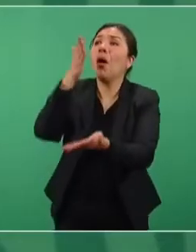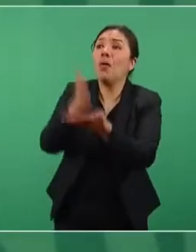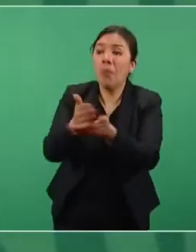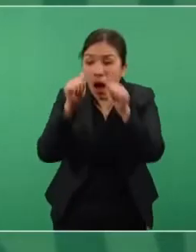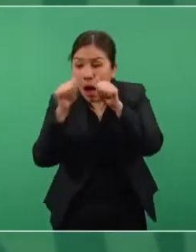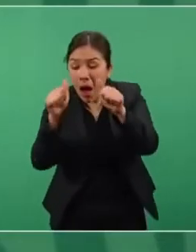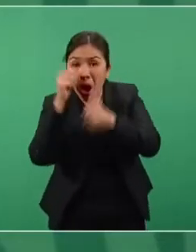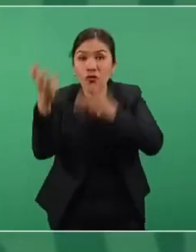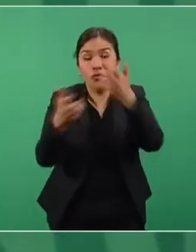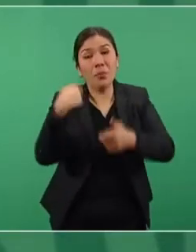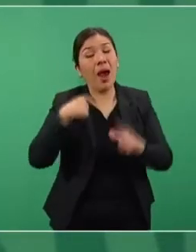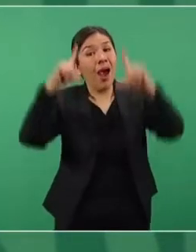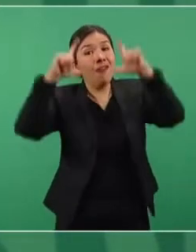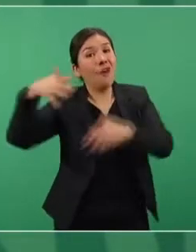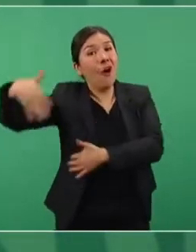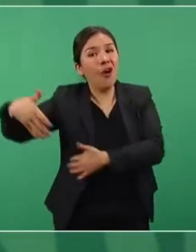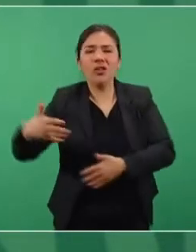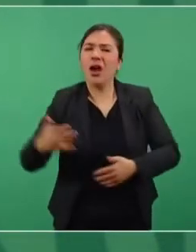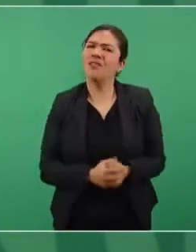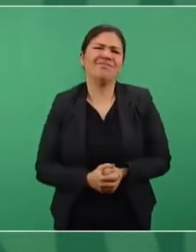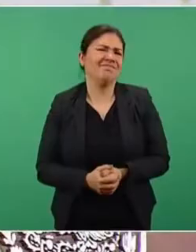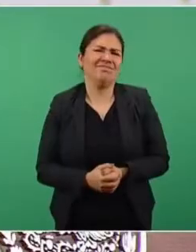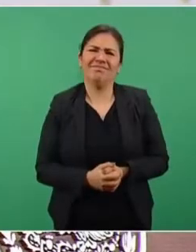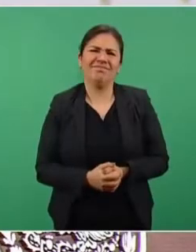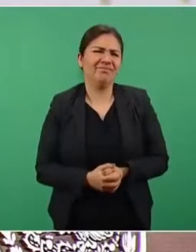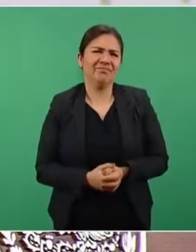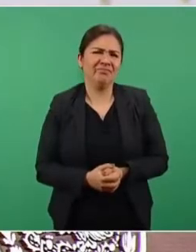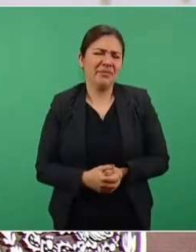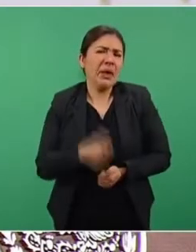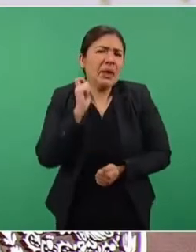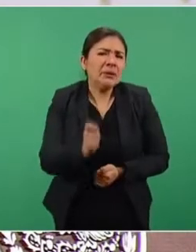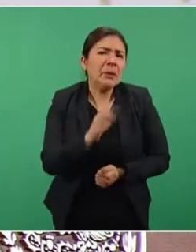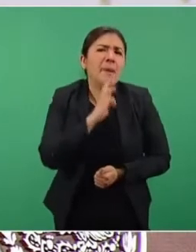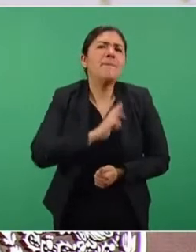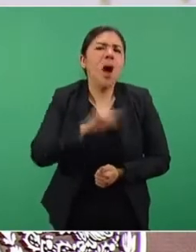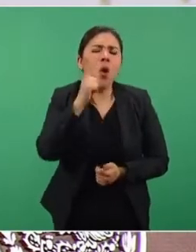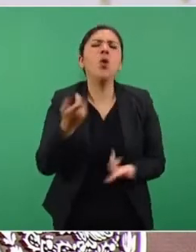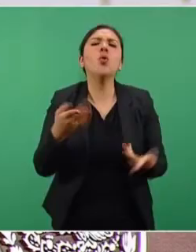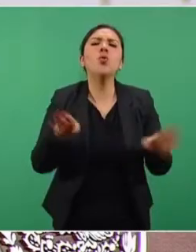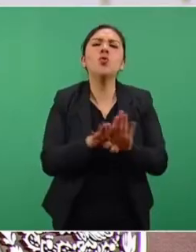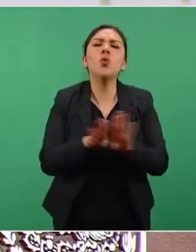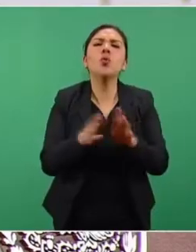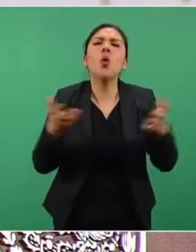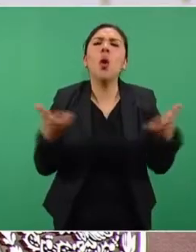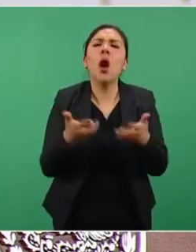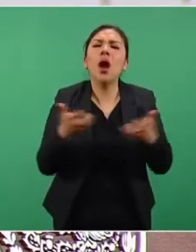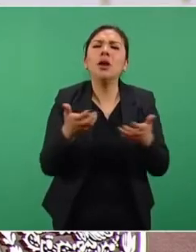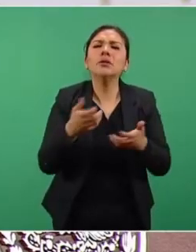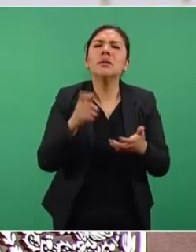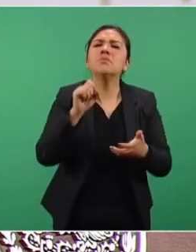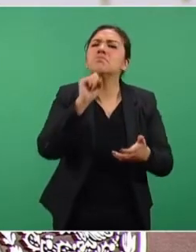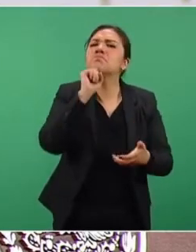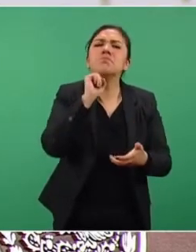es mejor, como lo hicimos desde